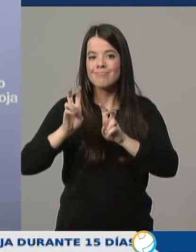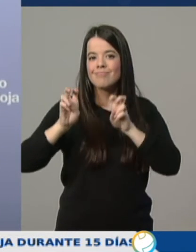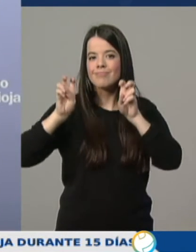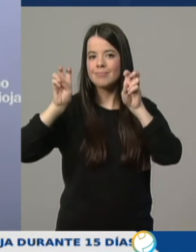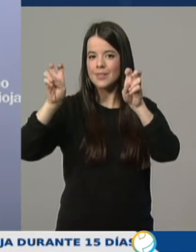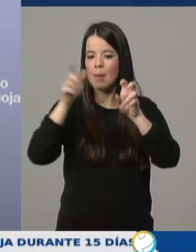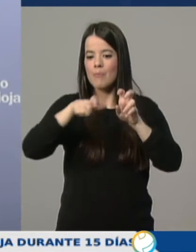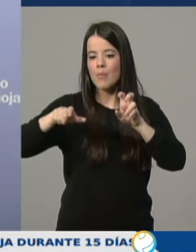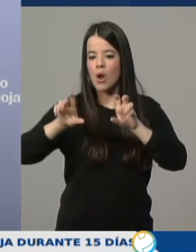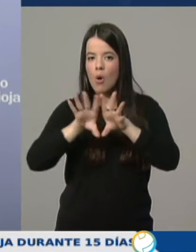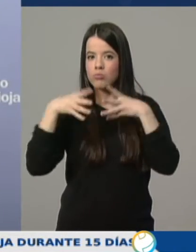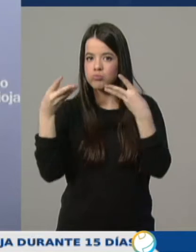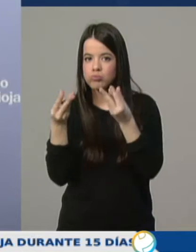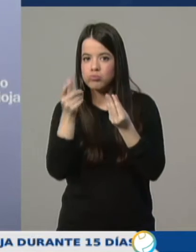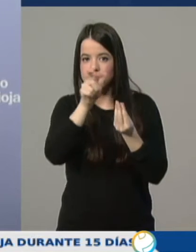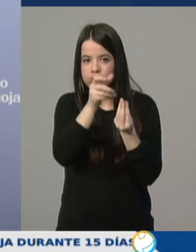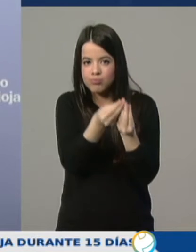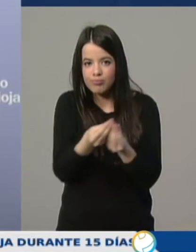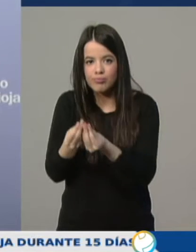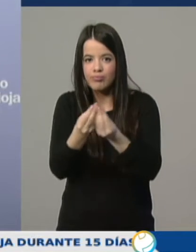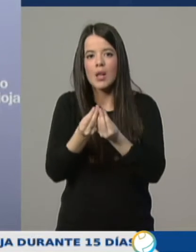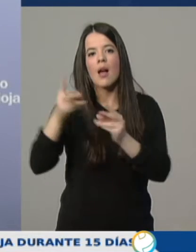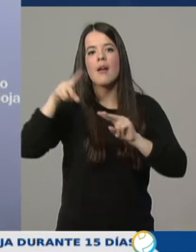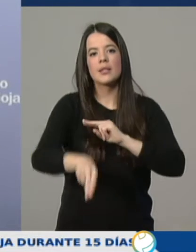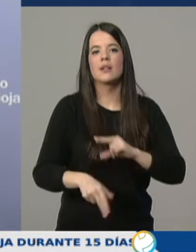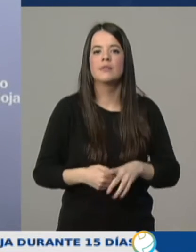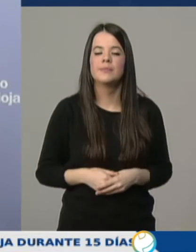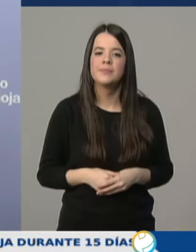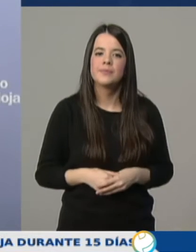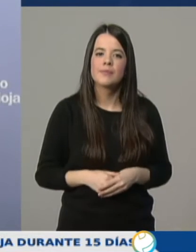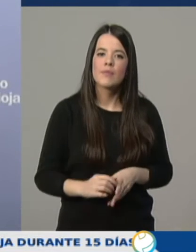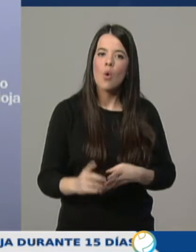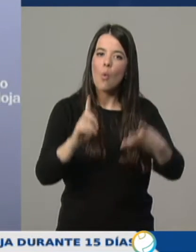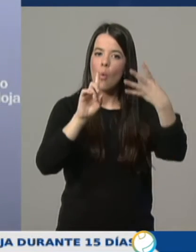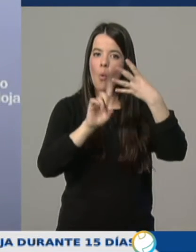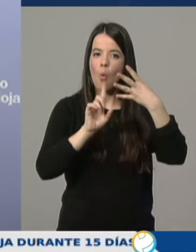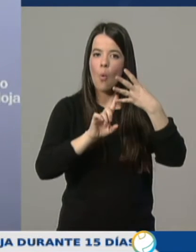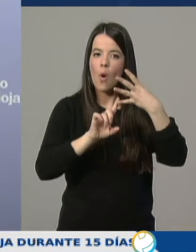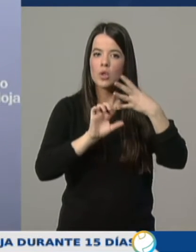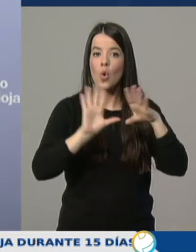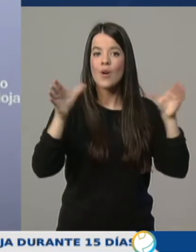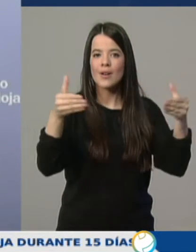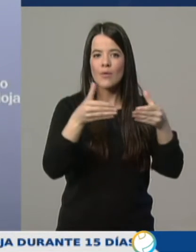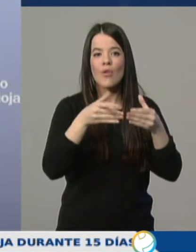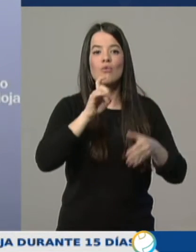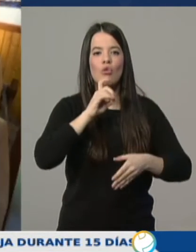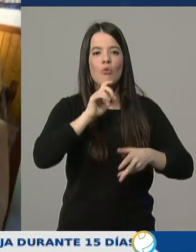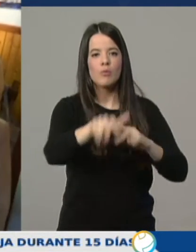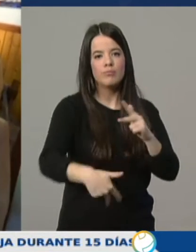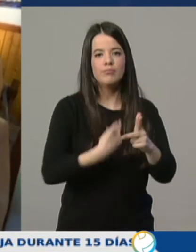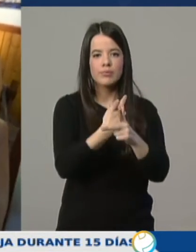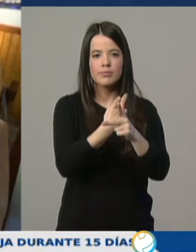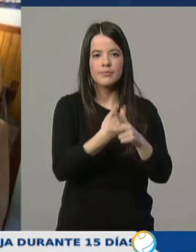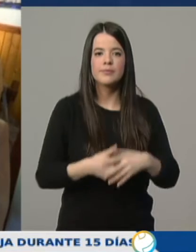concentraciones de trabajadores. 4. 4. Favorecer las reuniones por videoconferencia.